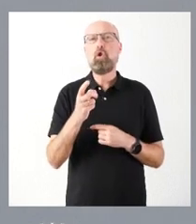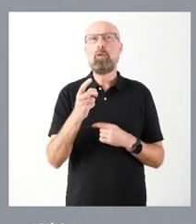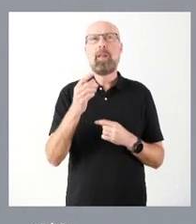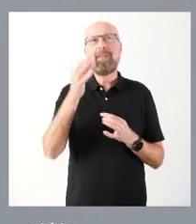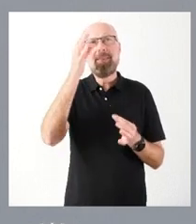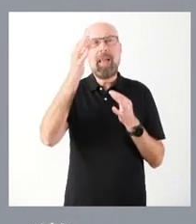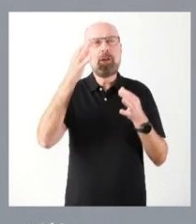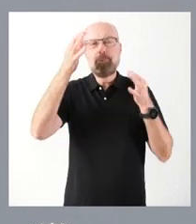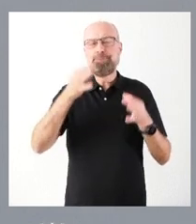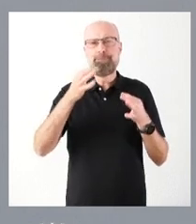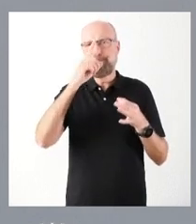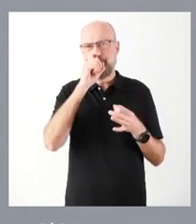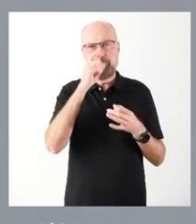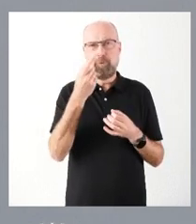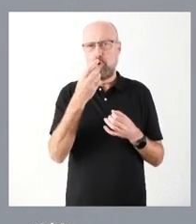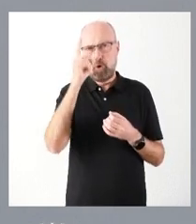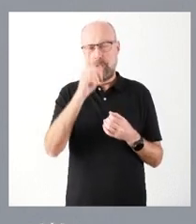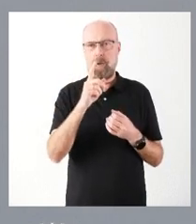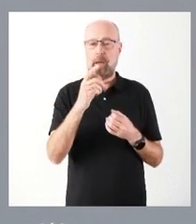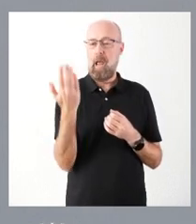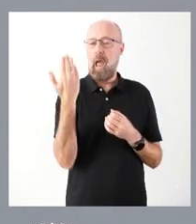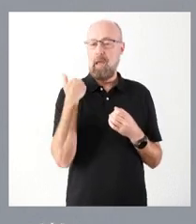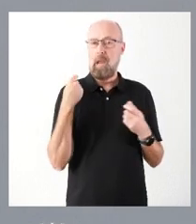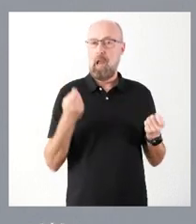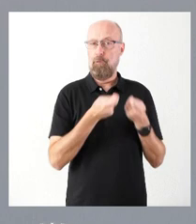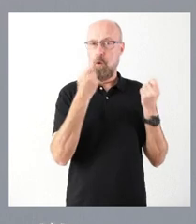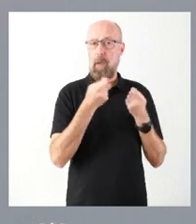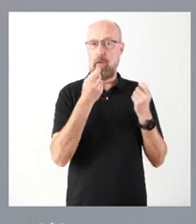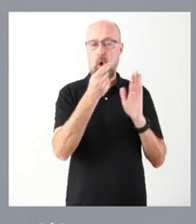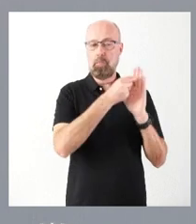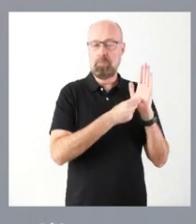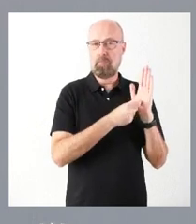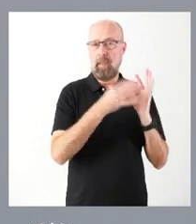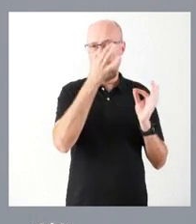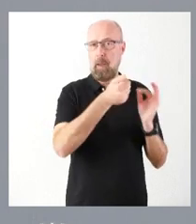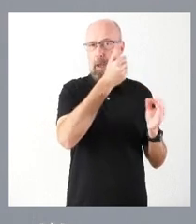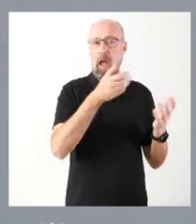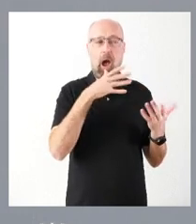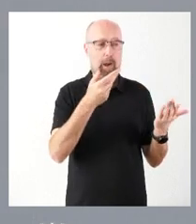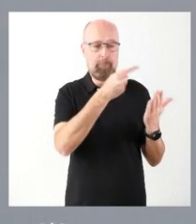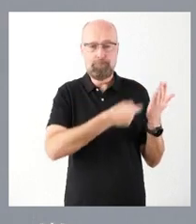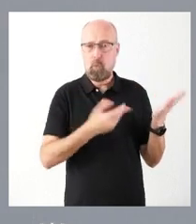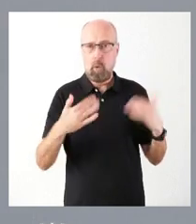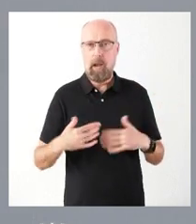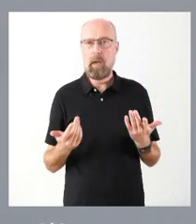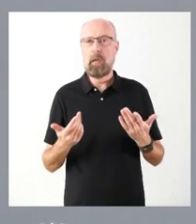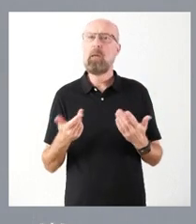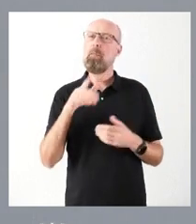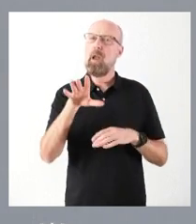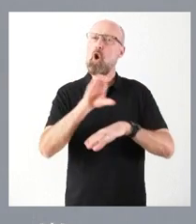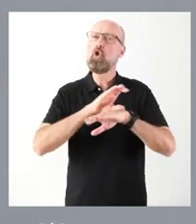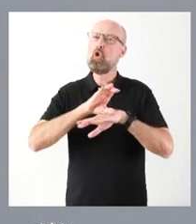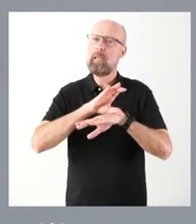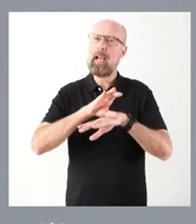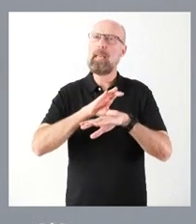y, quizá, en la información que se publicara ayer está con algún detalle mayor. No la tengo ahora disponible y, en todo caso, la consejería, si